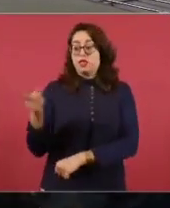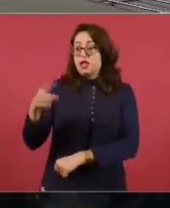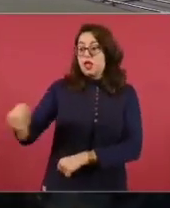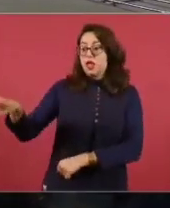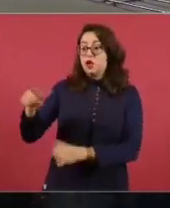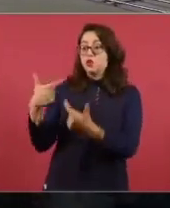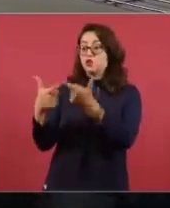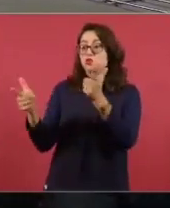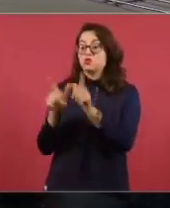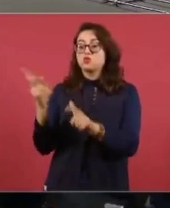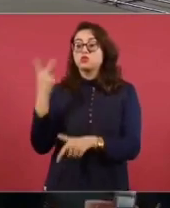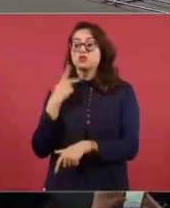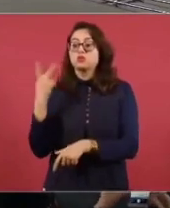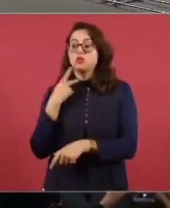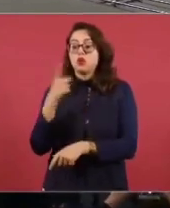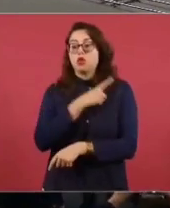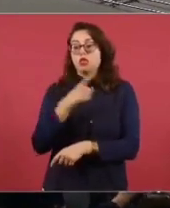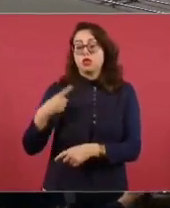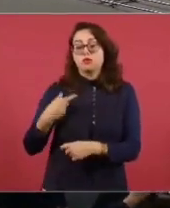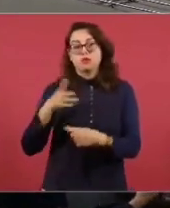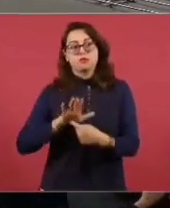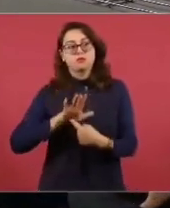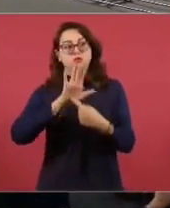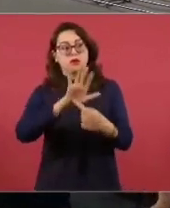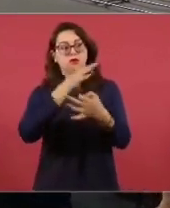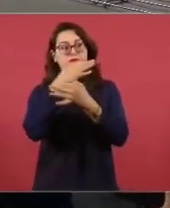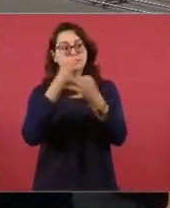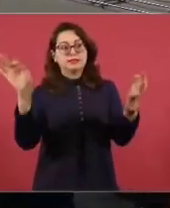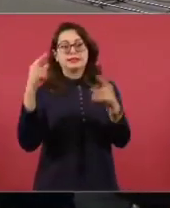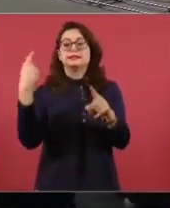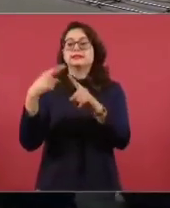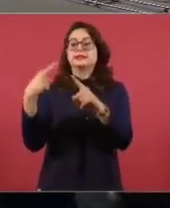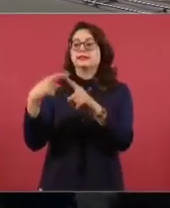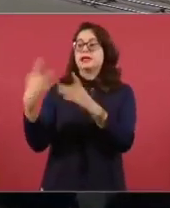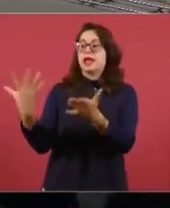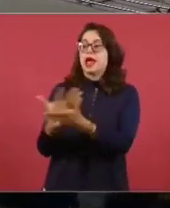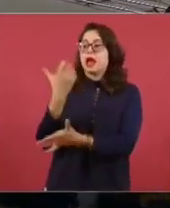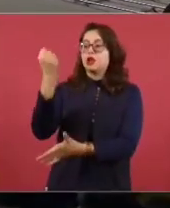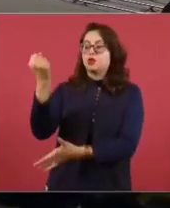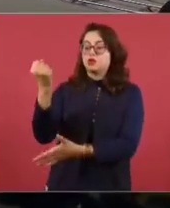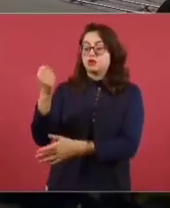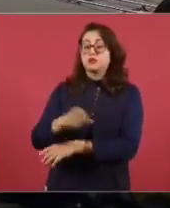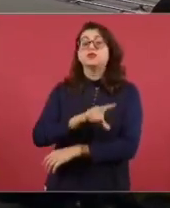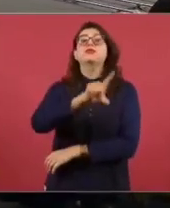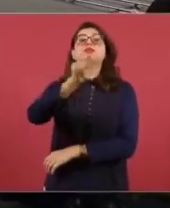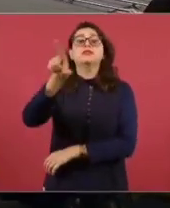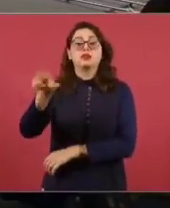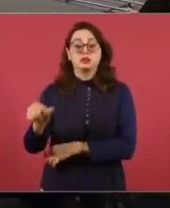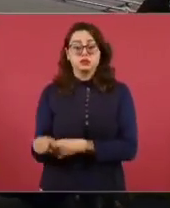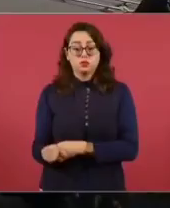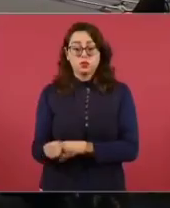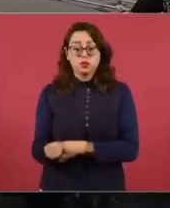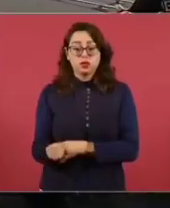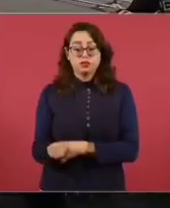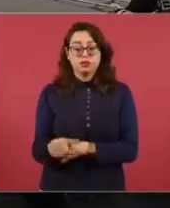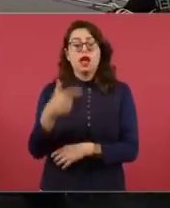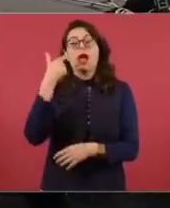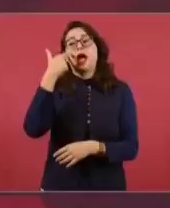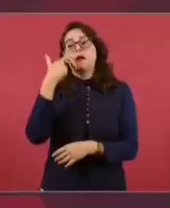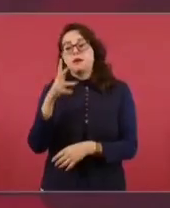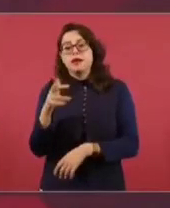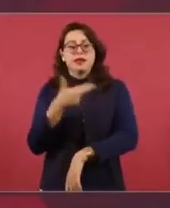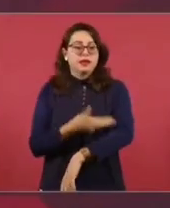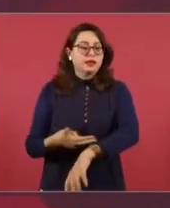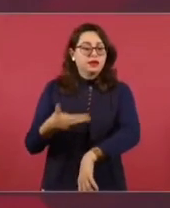después de eso ya vamos a ver cómo